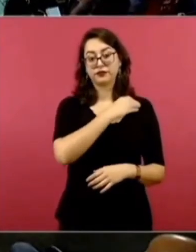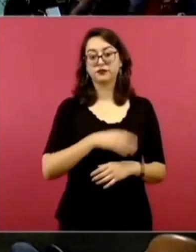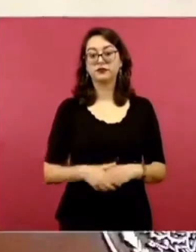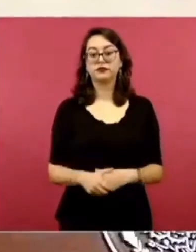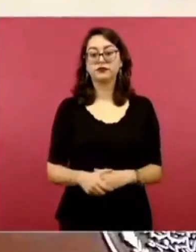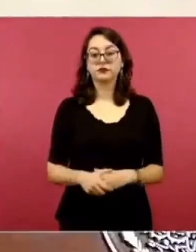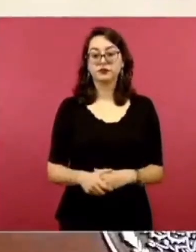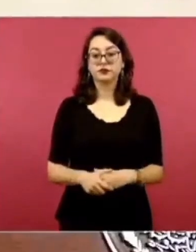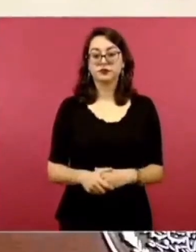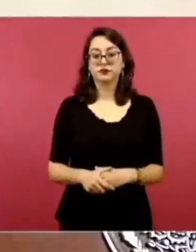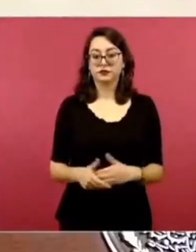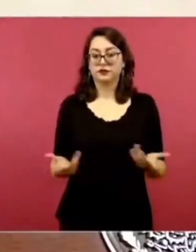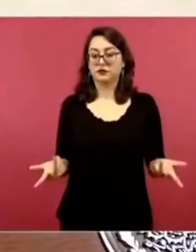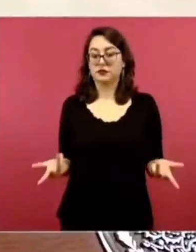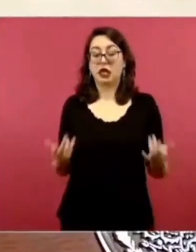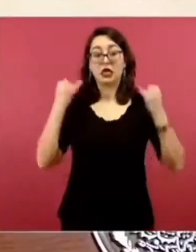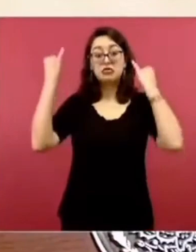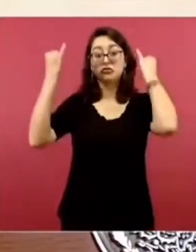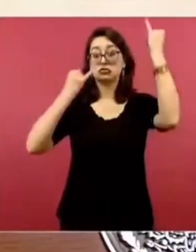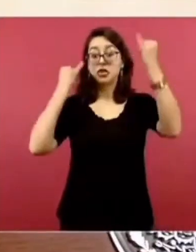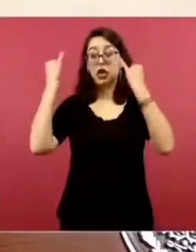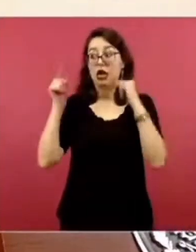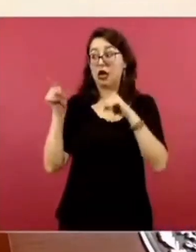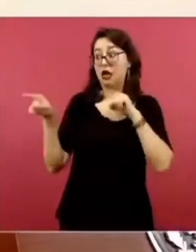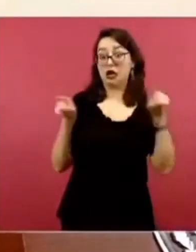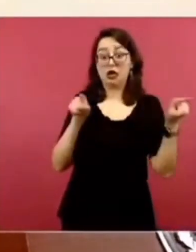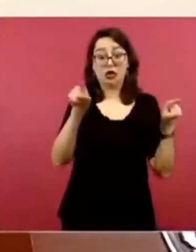Porque hay, pues,